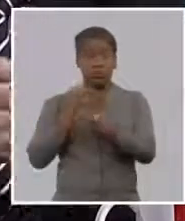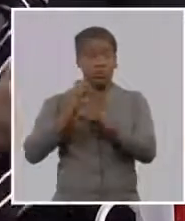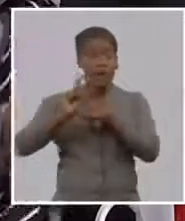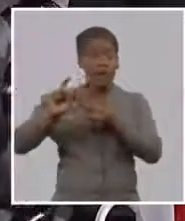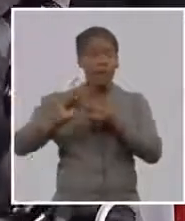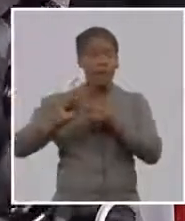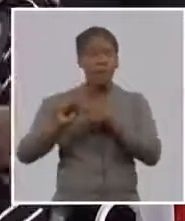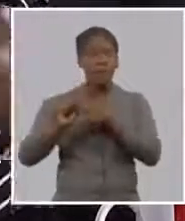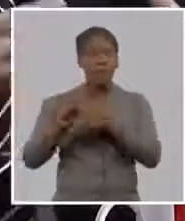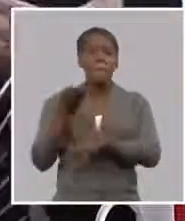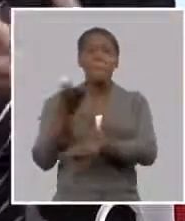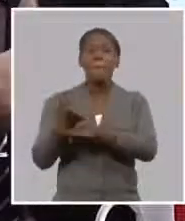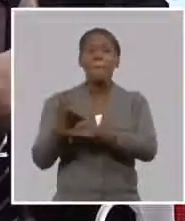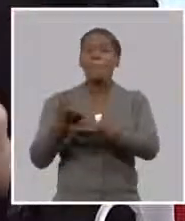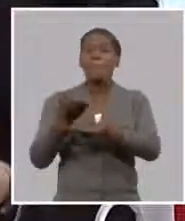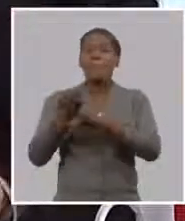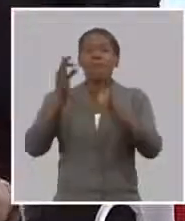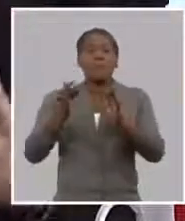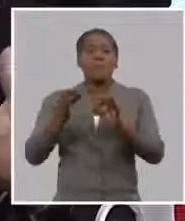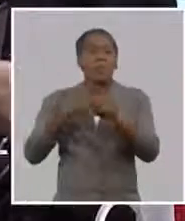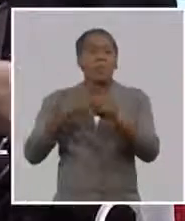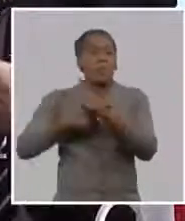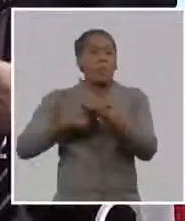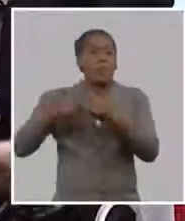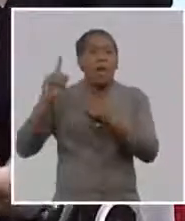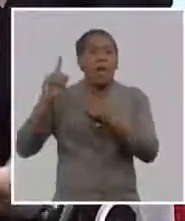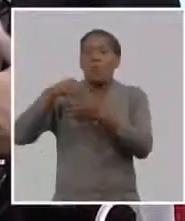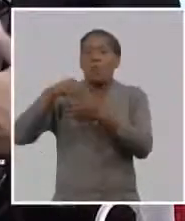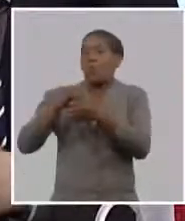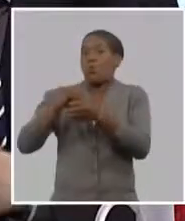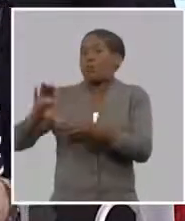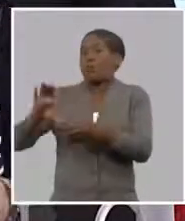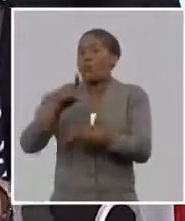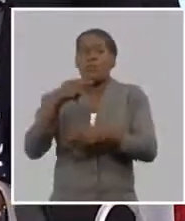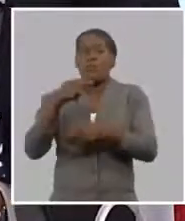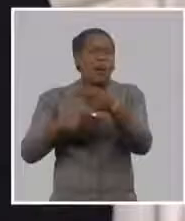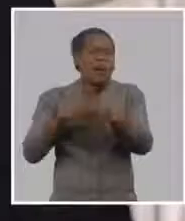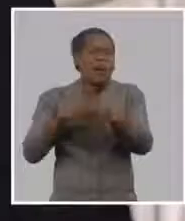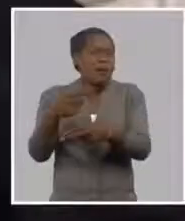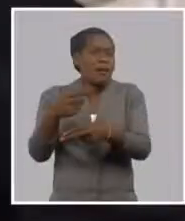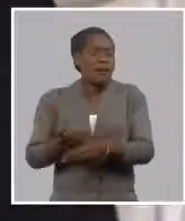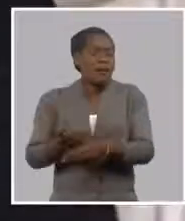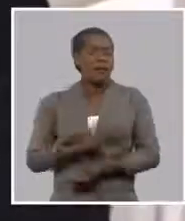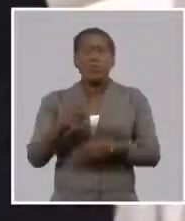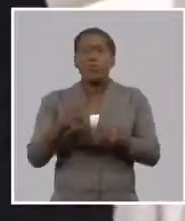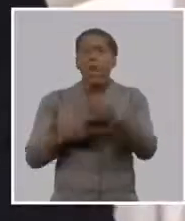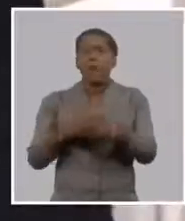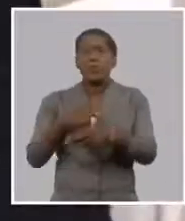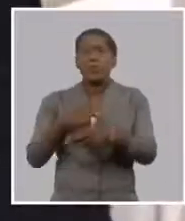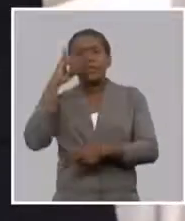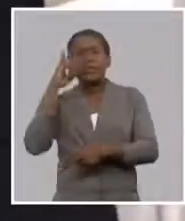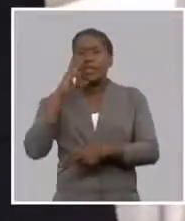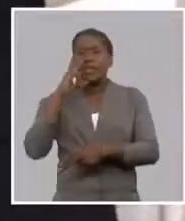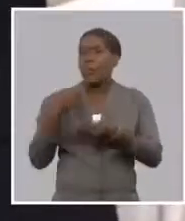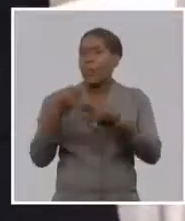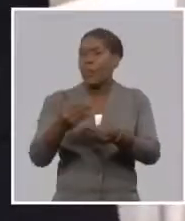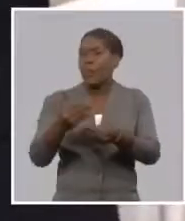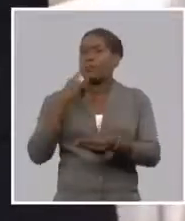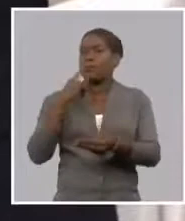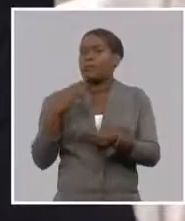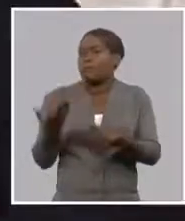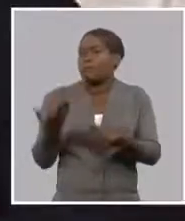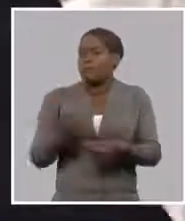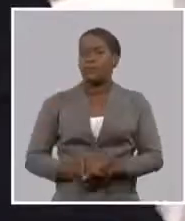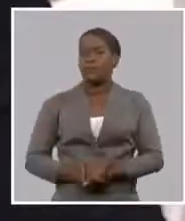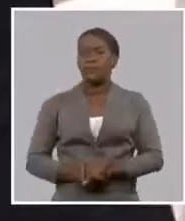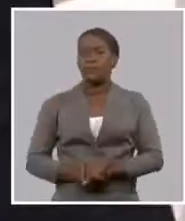flexibilidades también ayuden a que pidan créditos y puedan estimular su propia producción? bueno a ver nosotros indiscutiblemente tenemos